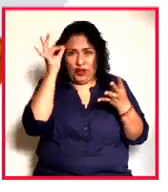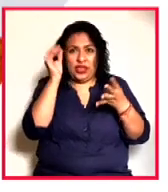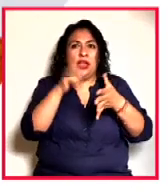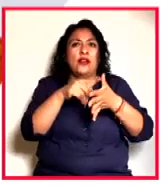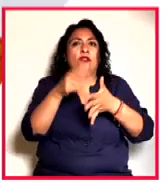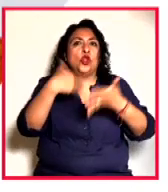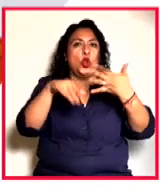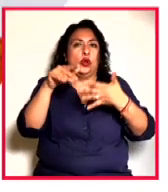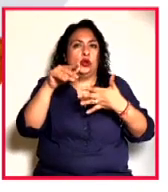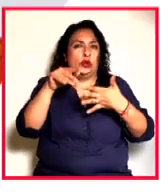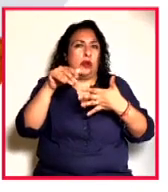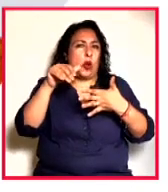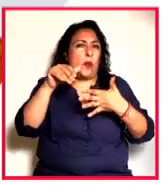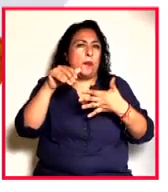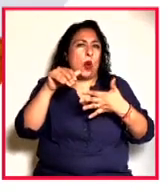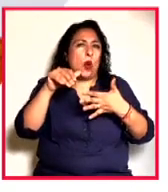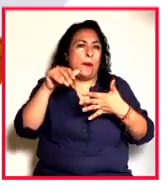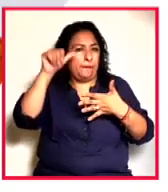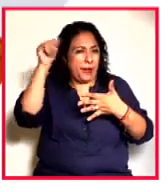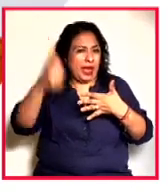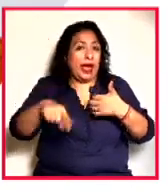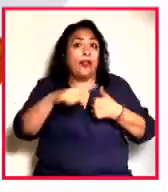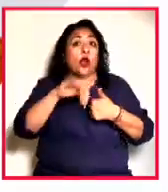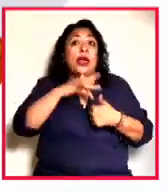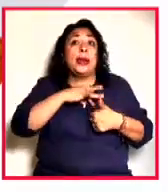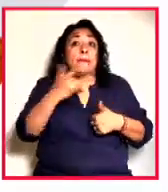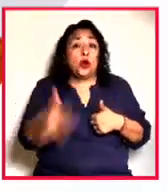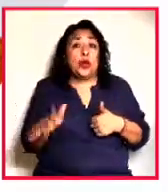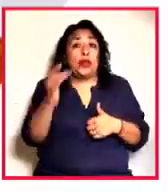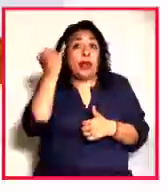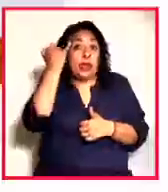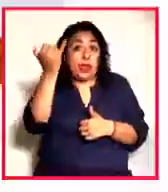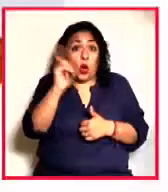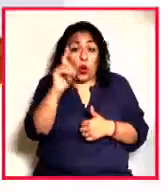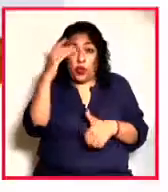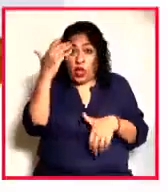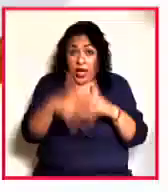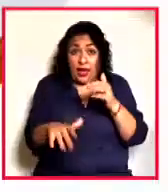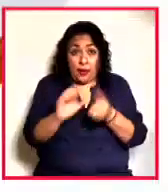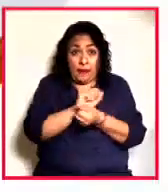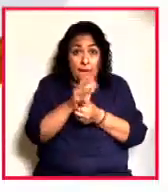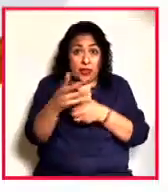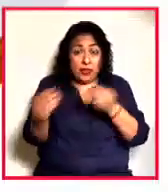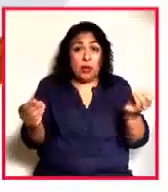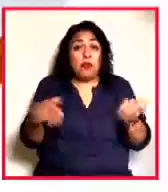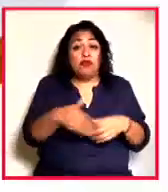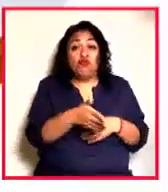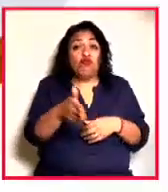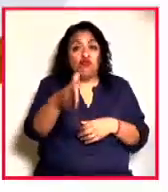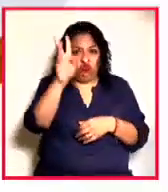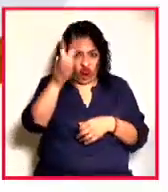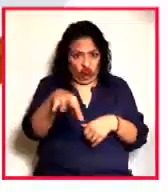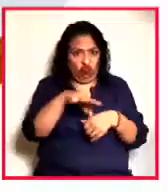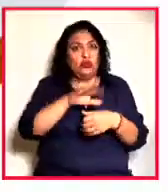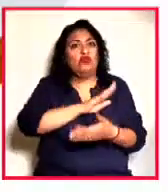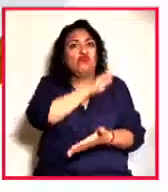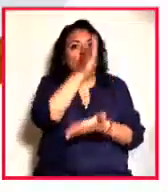pecado y Enamorada. La idea es que una vez superada la pandemia, el recorrido se haga de manera presencial.